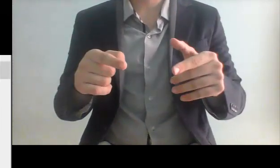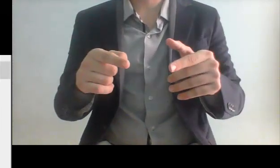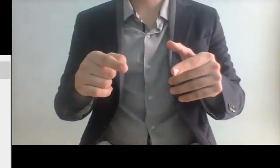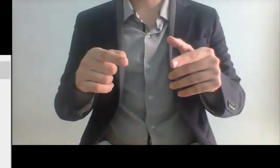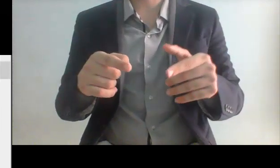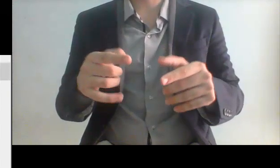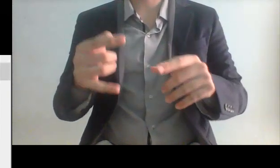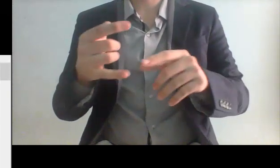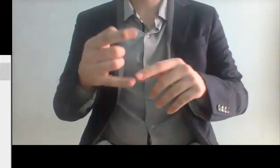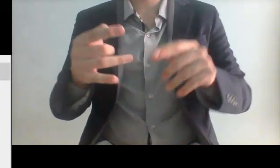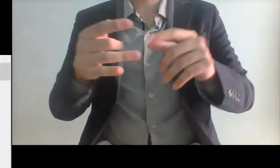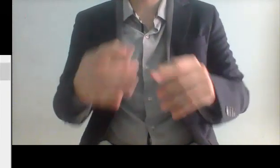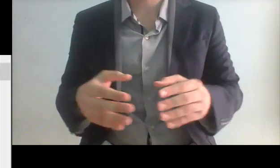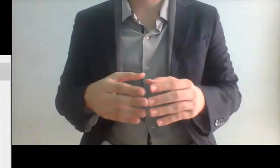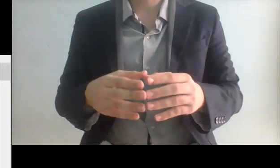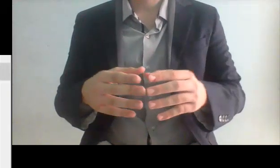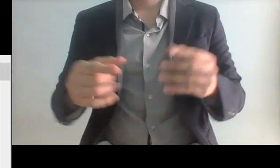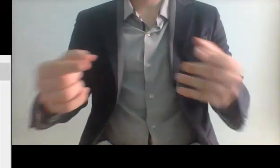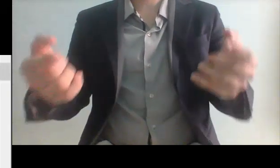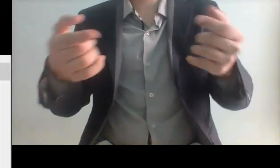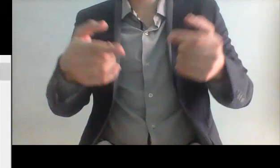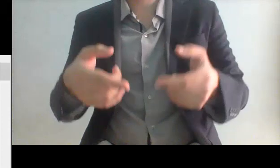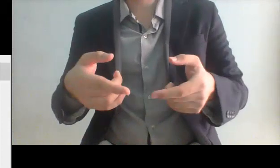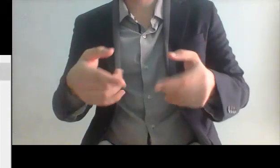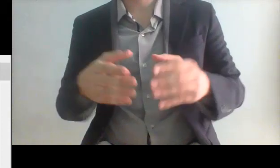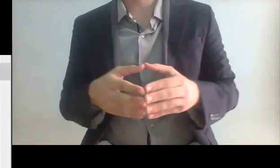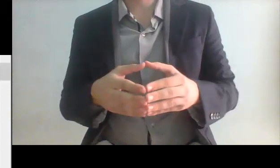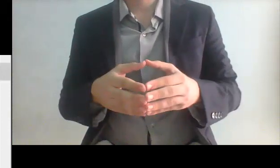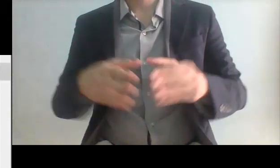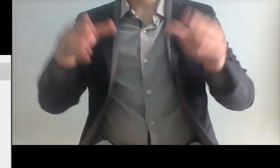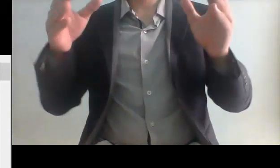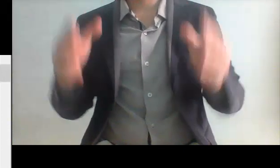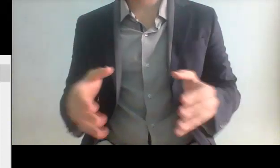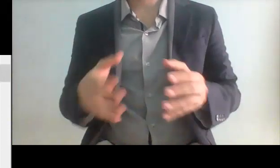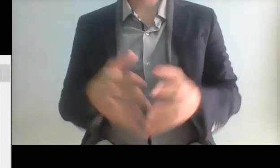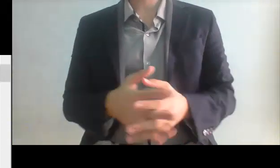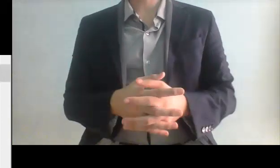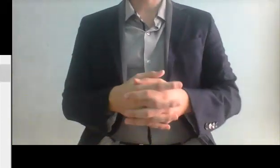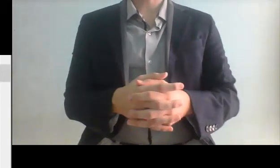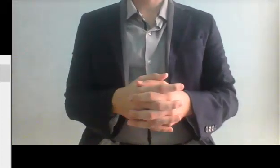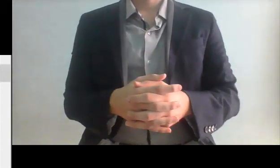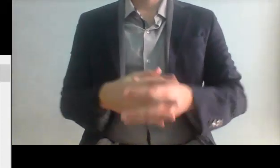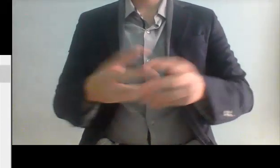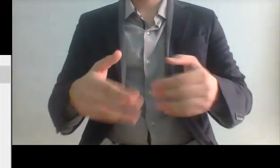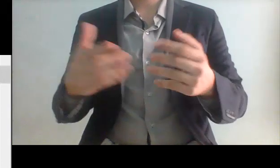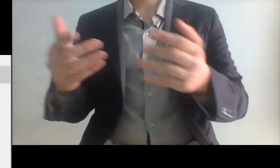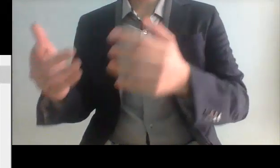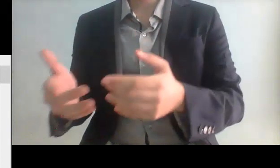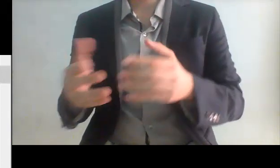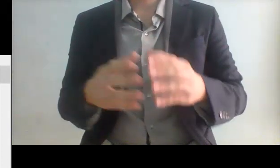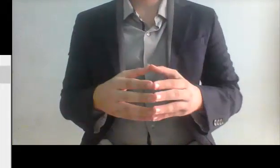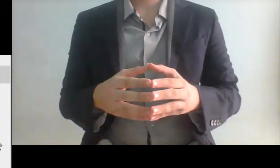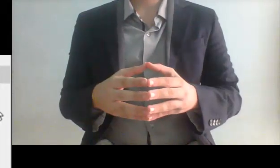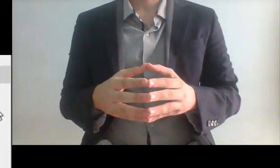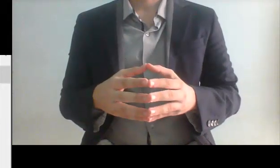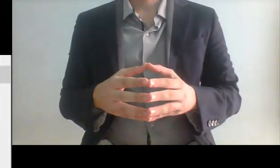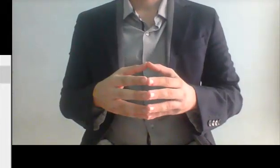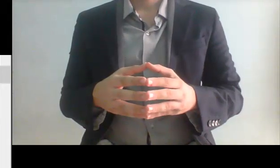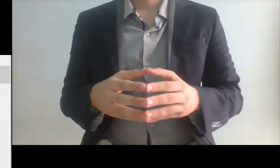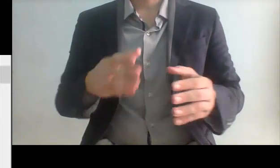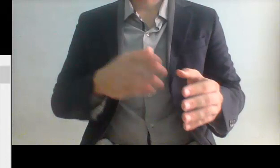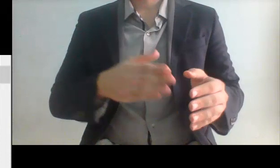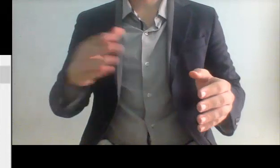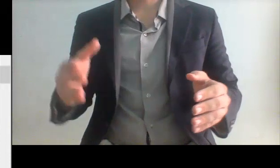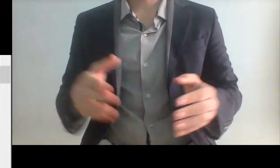clasismo de esos partidos PRI y Tarrancios quieren volver a nuestro país y quieren quedarse con él porque piensan que les pertenece